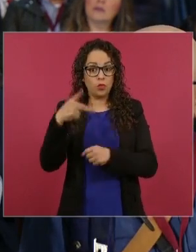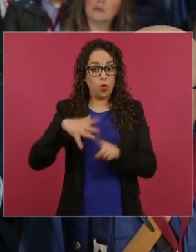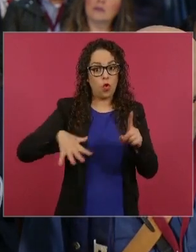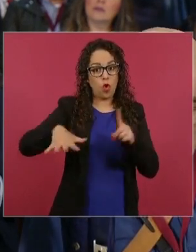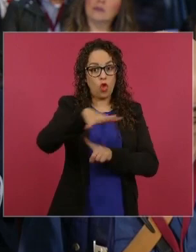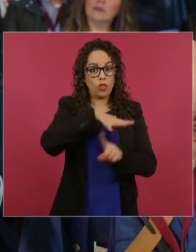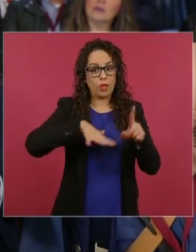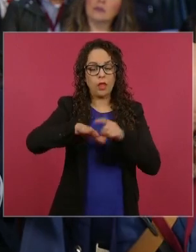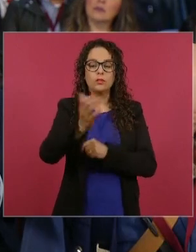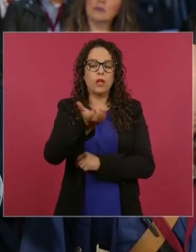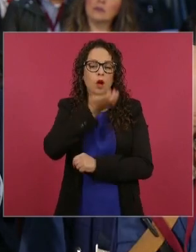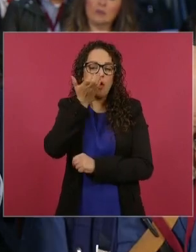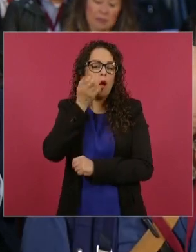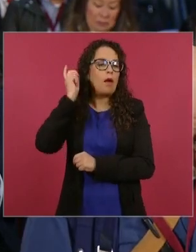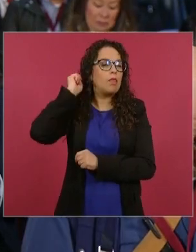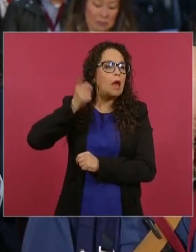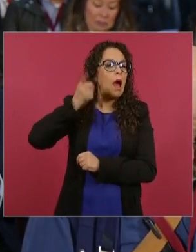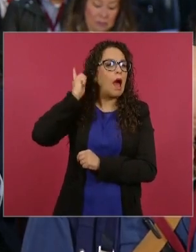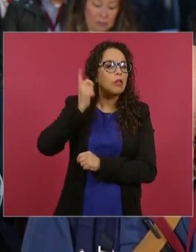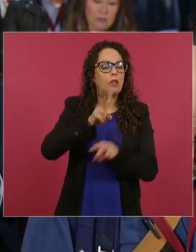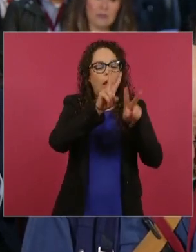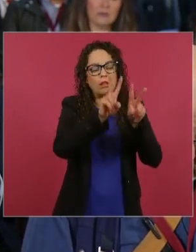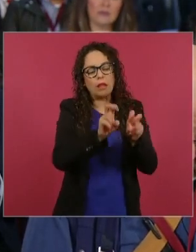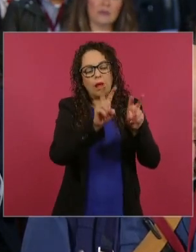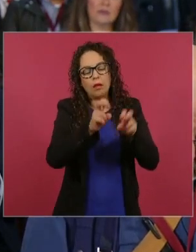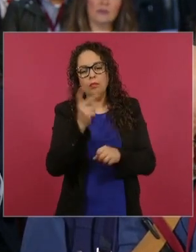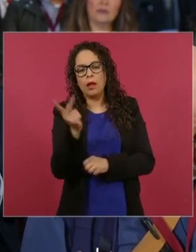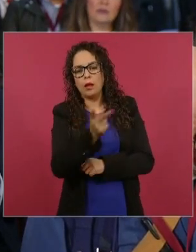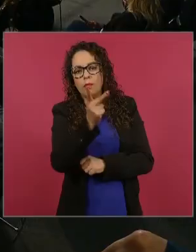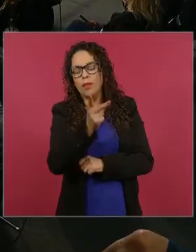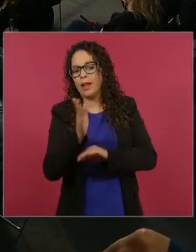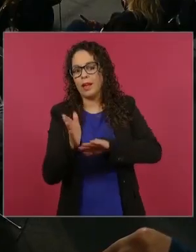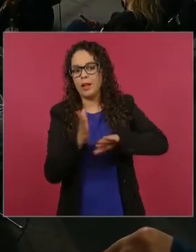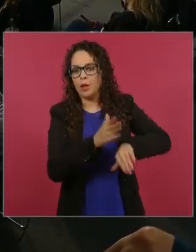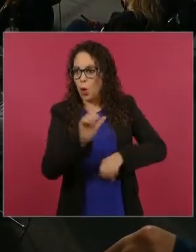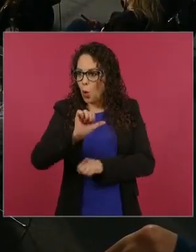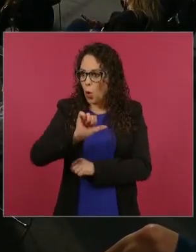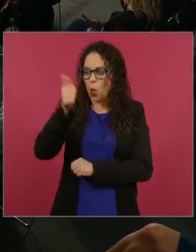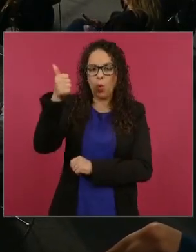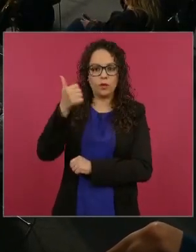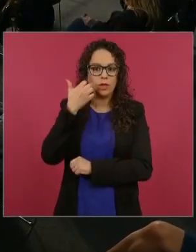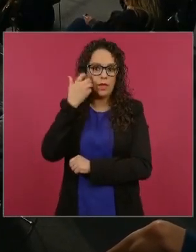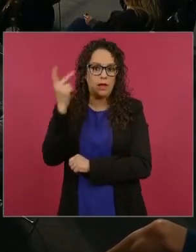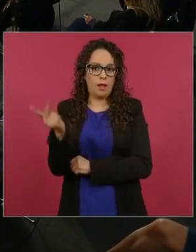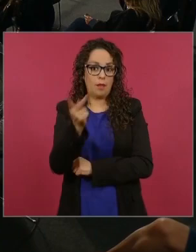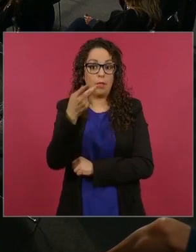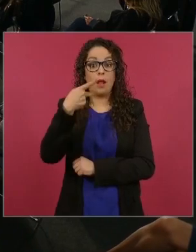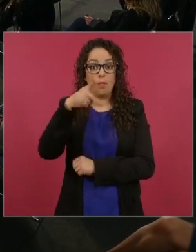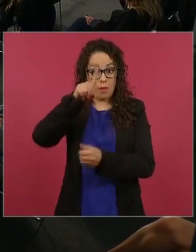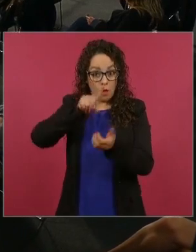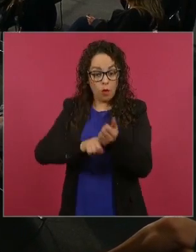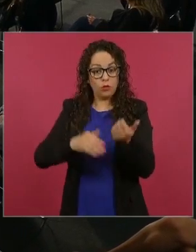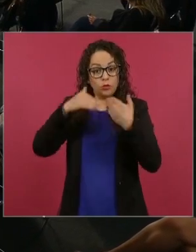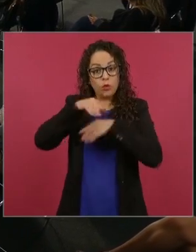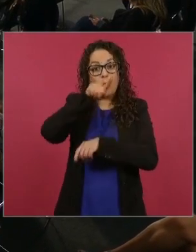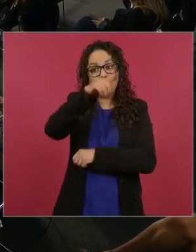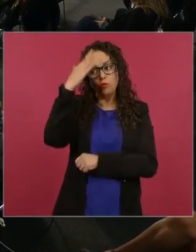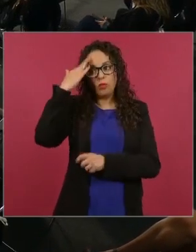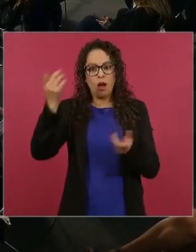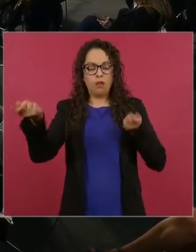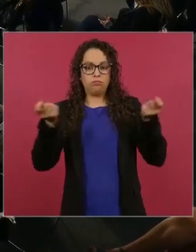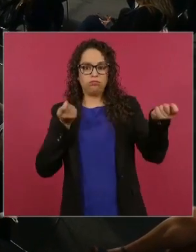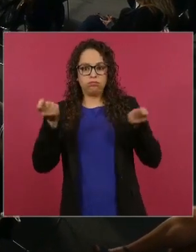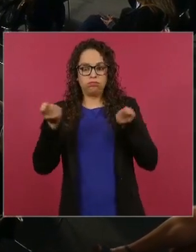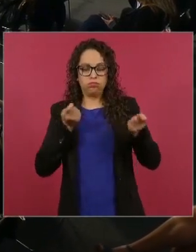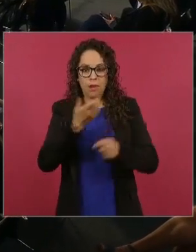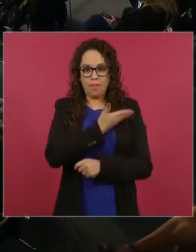cotidiana, pero tienen que ver con su sexenio para poderlo llevar a cabo, para concluir esta crónica que vamos a